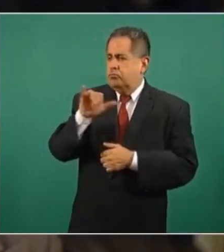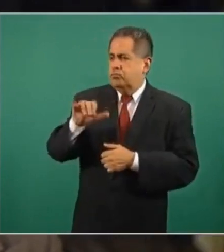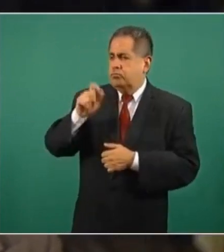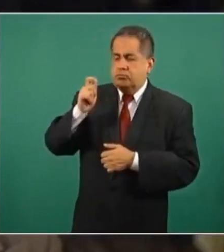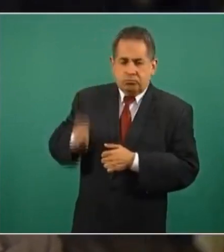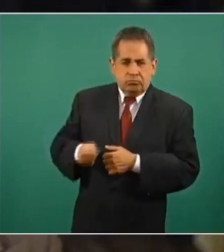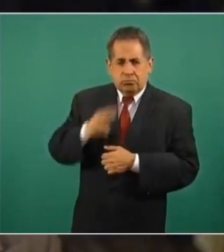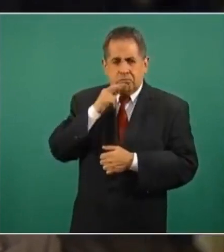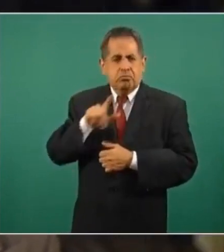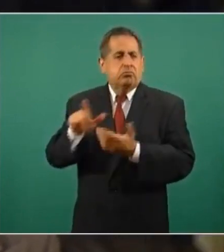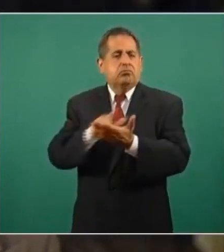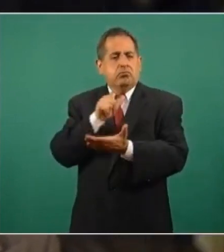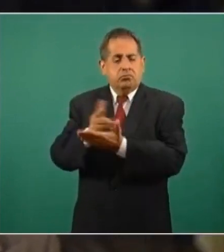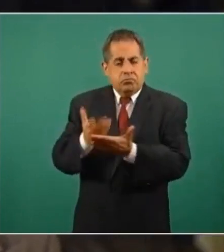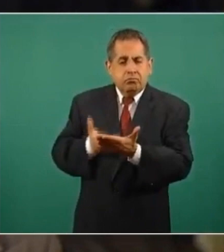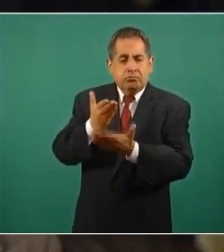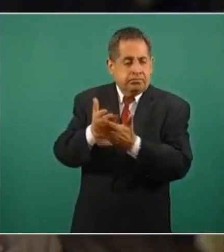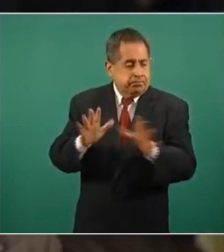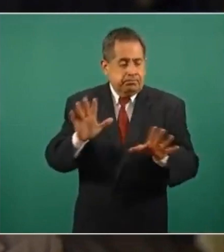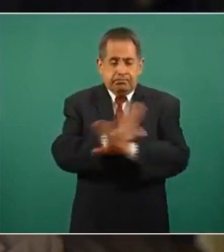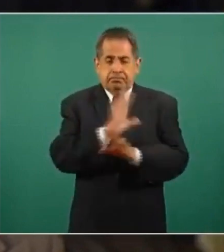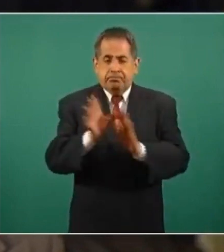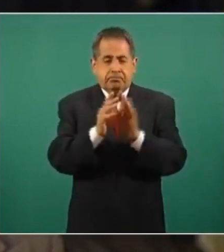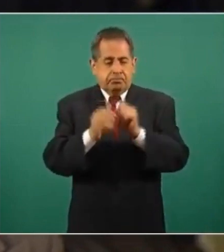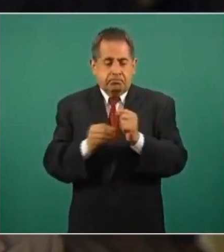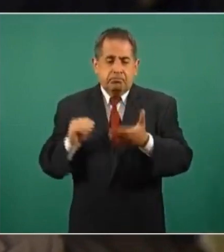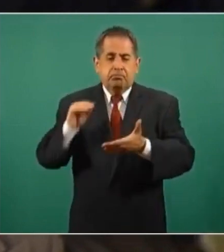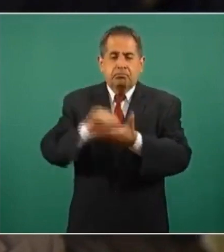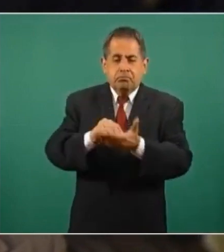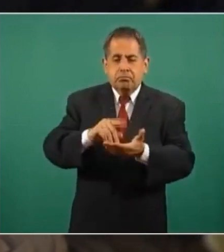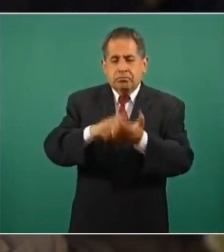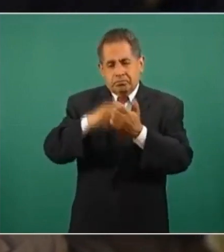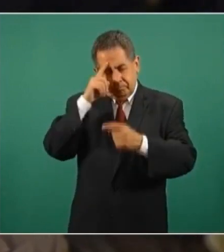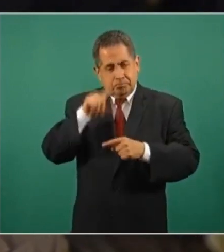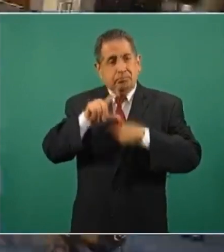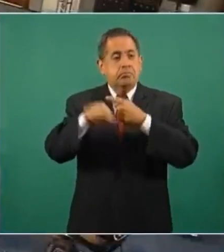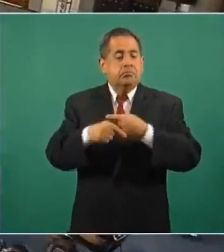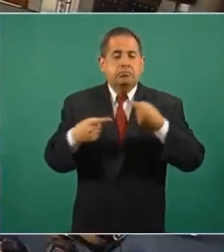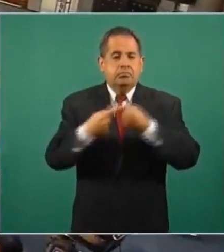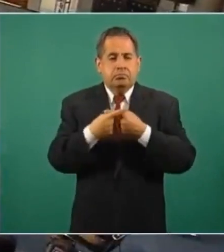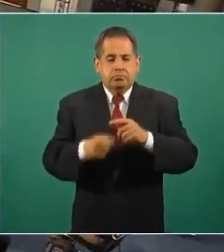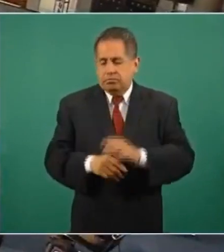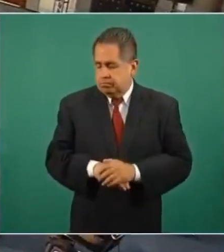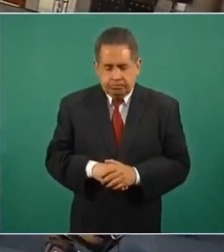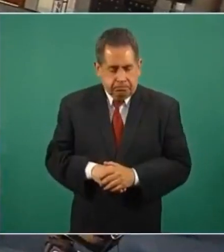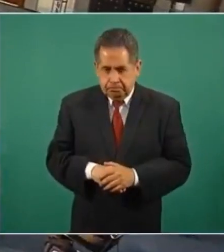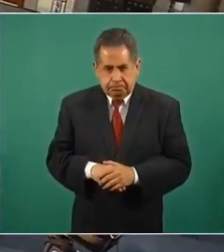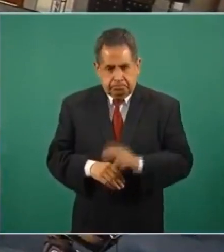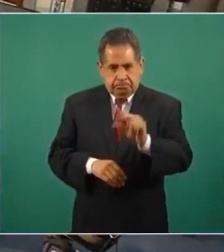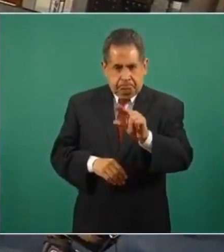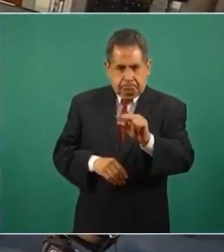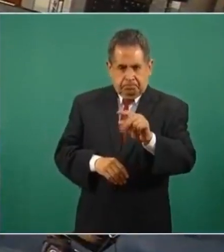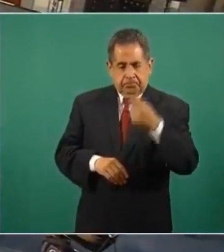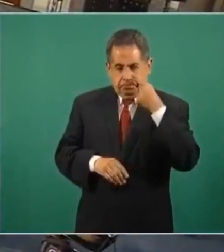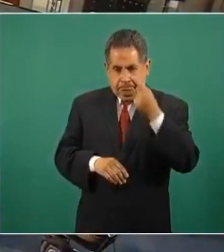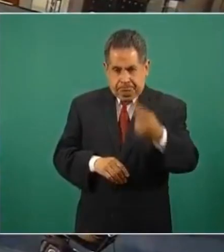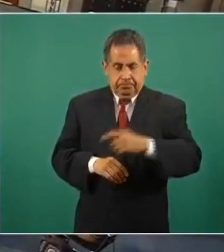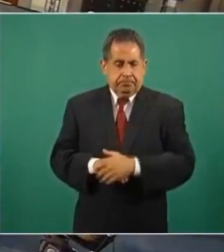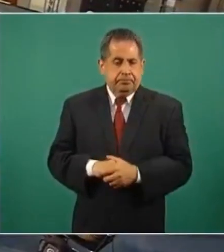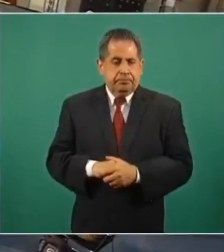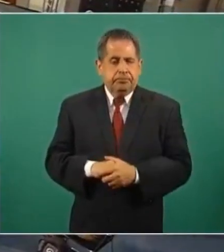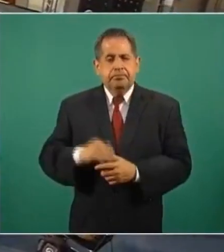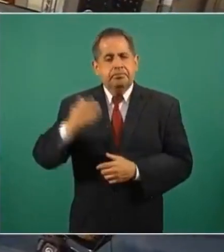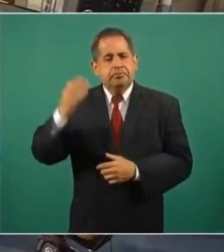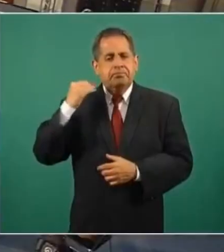iniciativa de reforma constitucional, para que no sea declarada después. No, por una razón. Mira, se ha